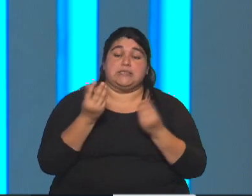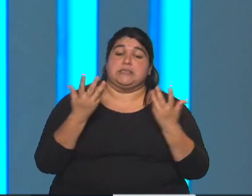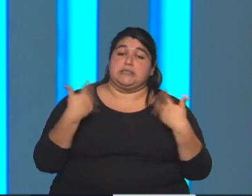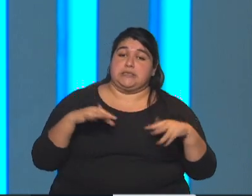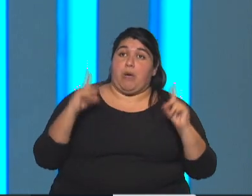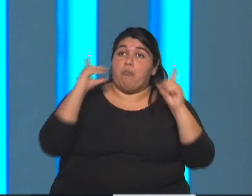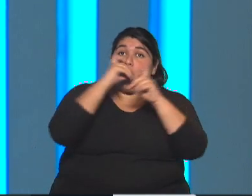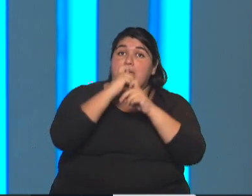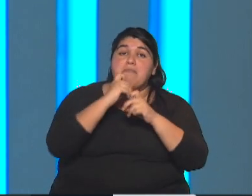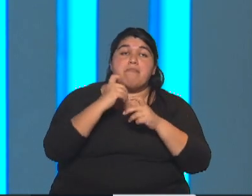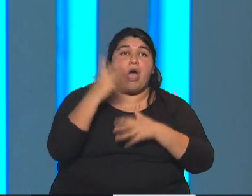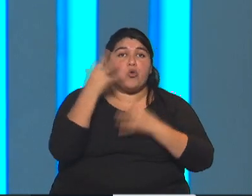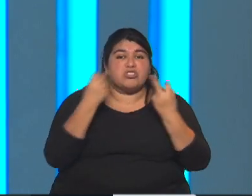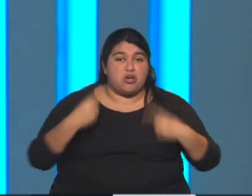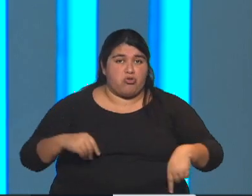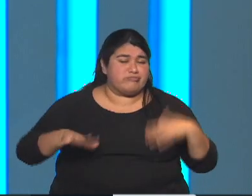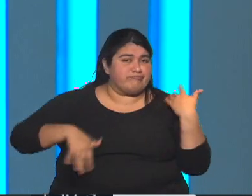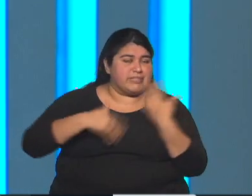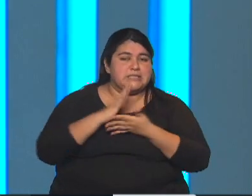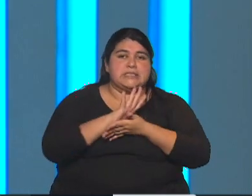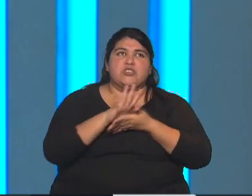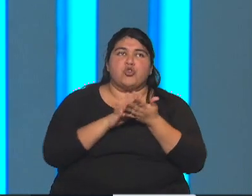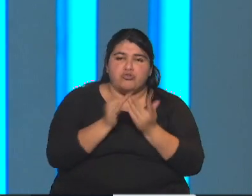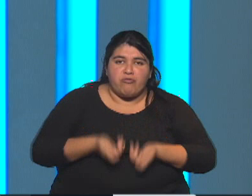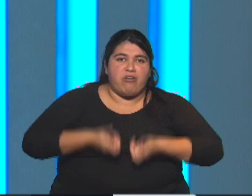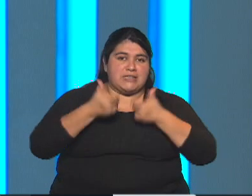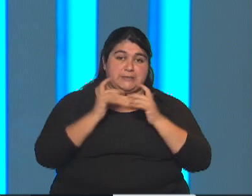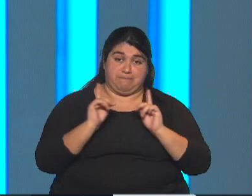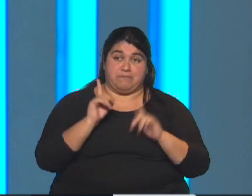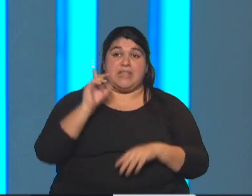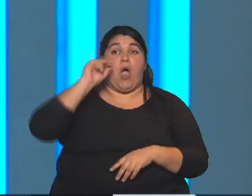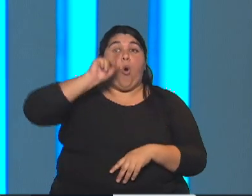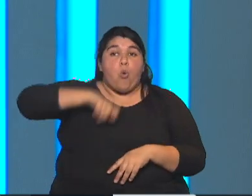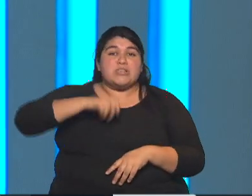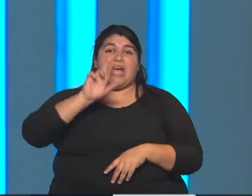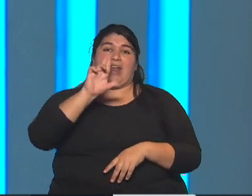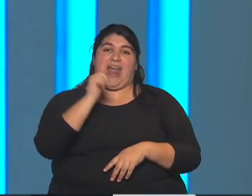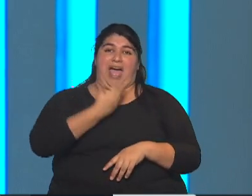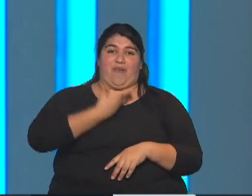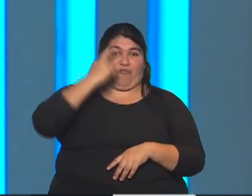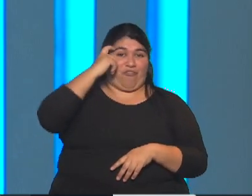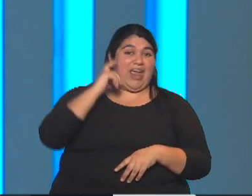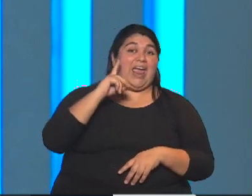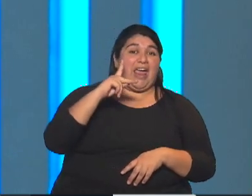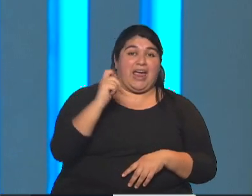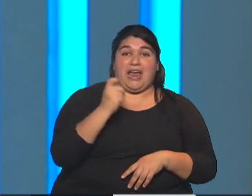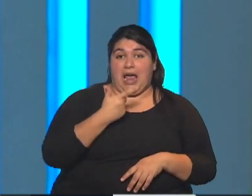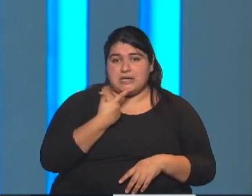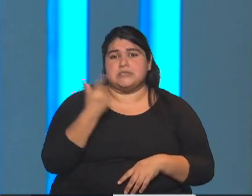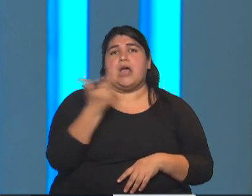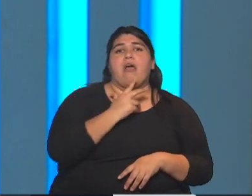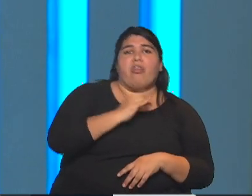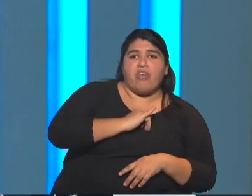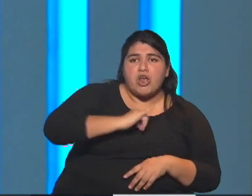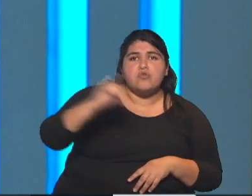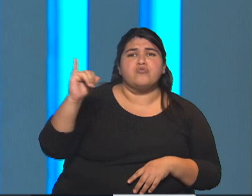una buena solución y esta no va a ser la excepción. El juez Daniel Rafecas tiene una característica, el juez que está a cargo de estas denuncias,